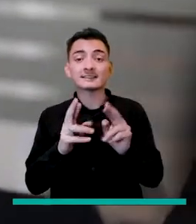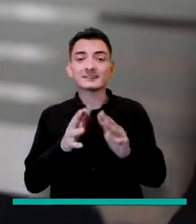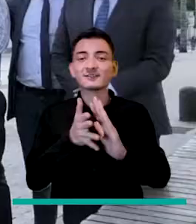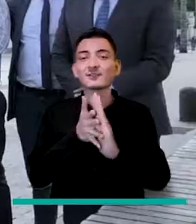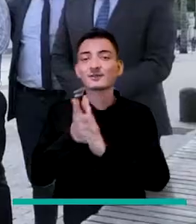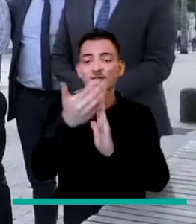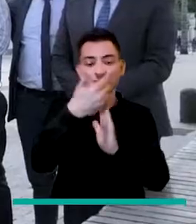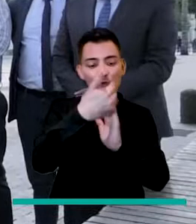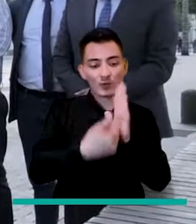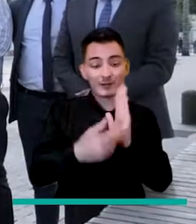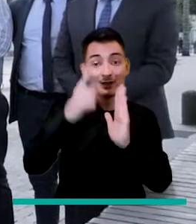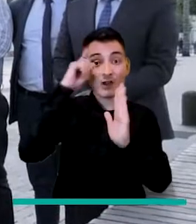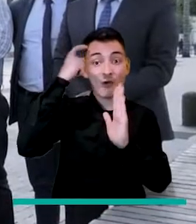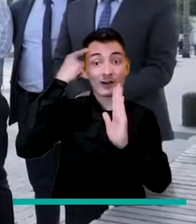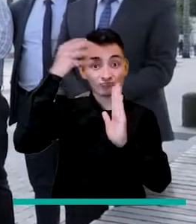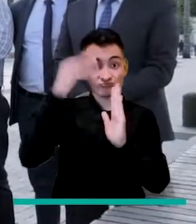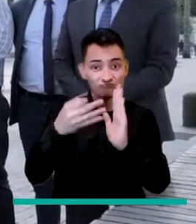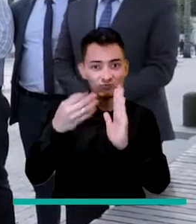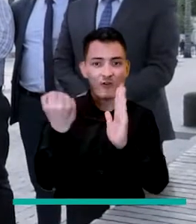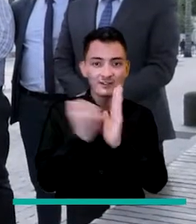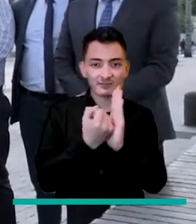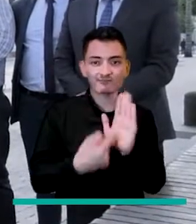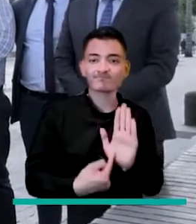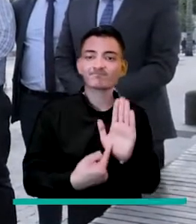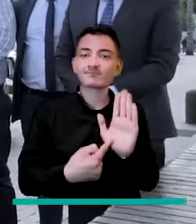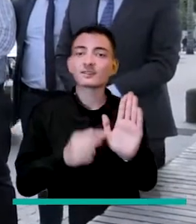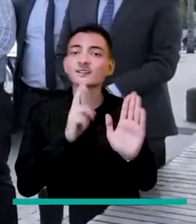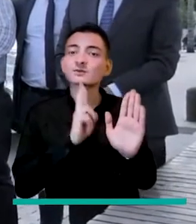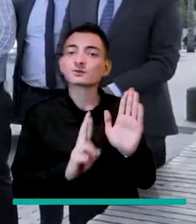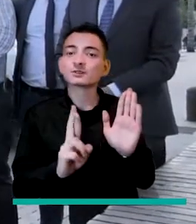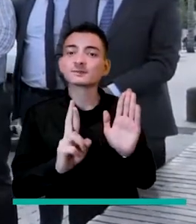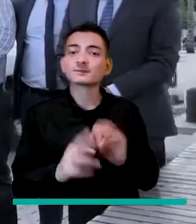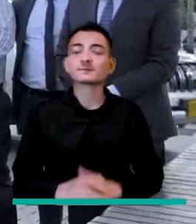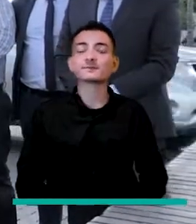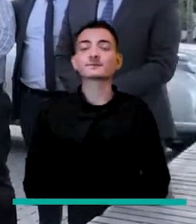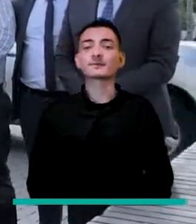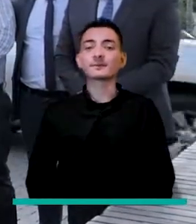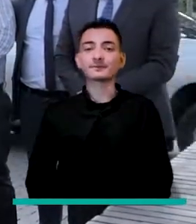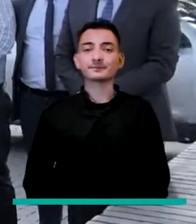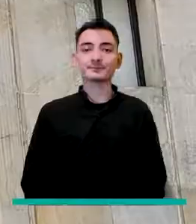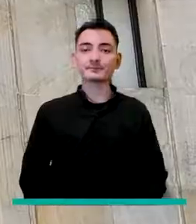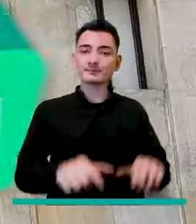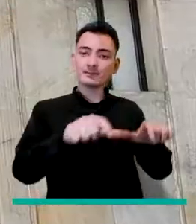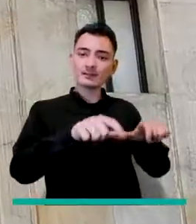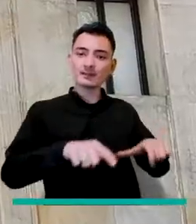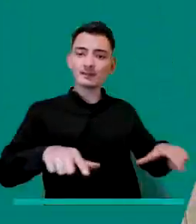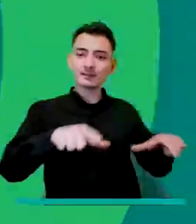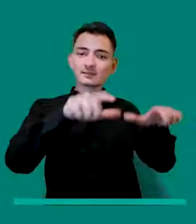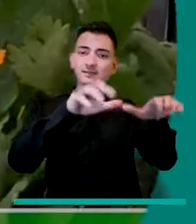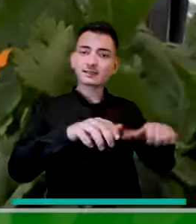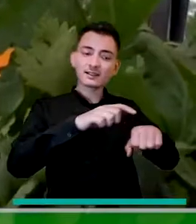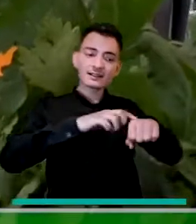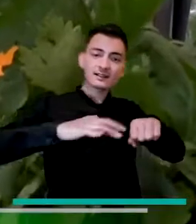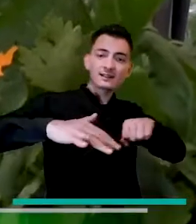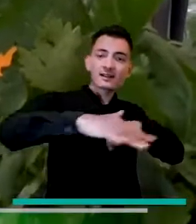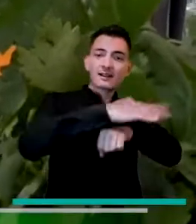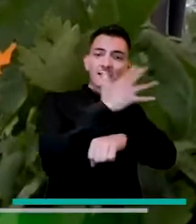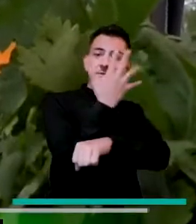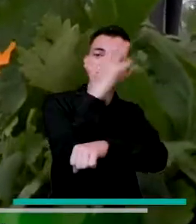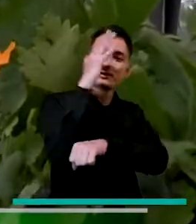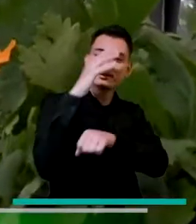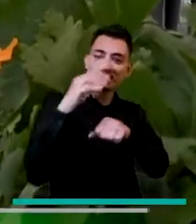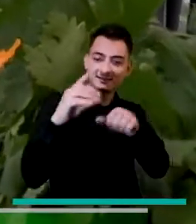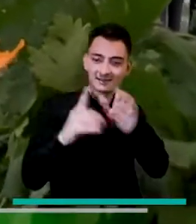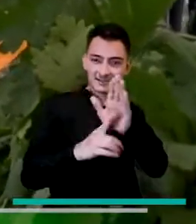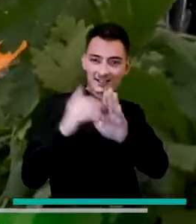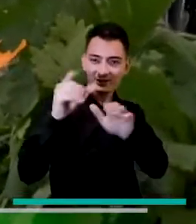la presentación de un oficio por parte de la gobernación y la respectiva respuesta por parte de ellos. La Secretaría de Ambiente